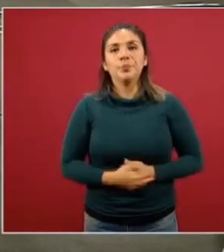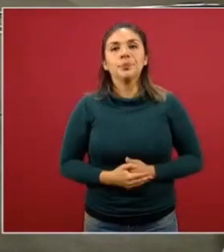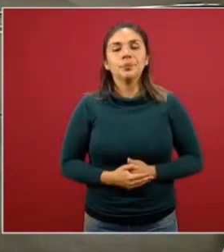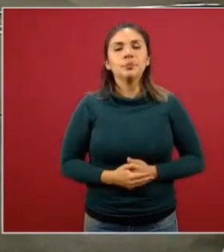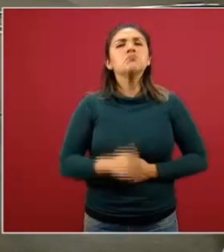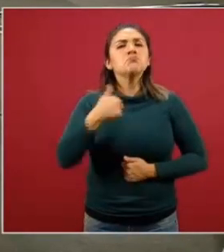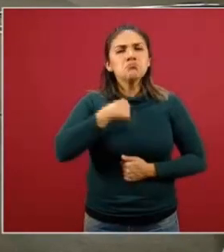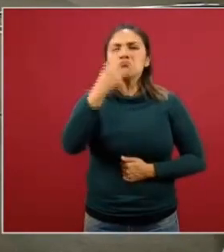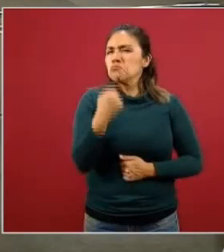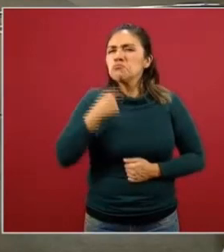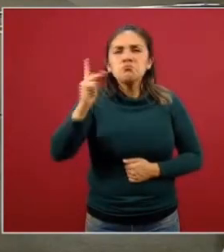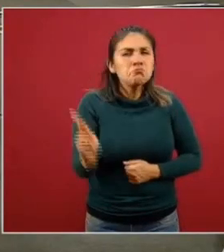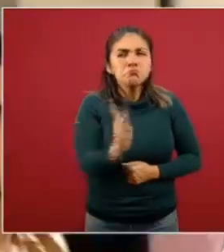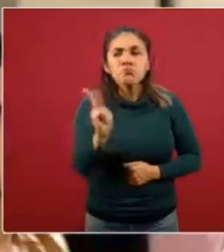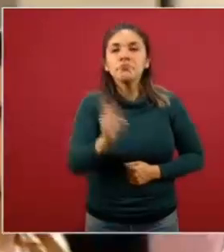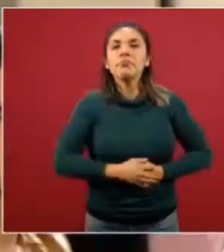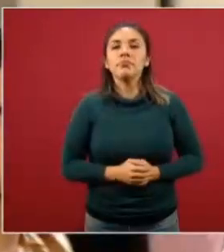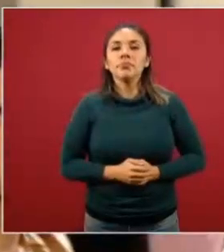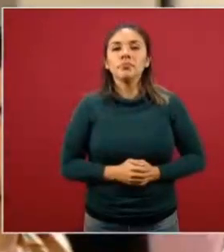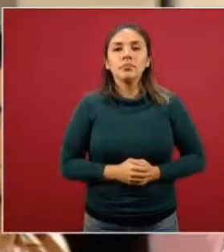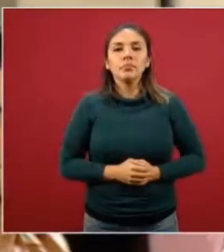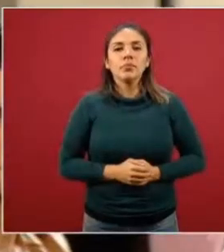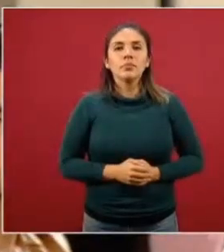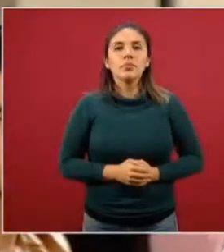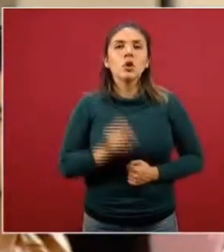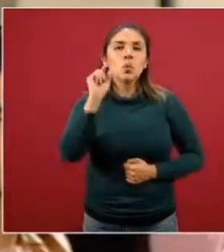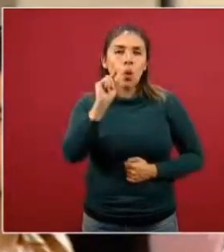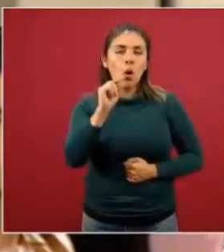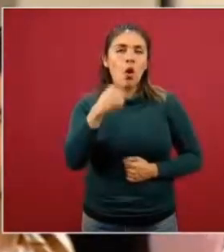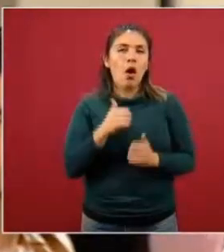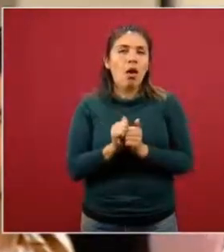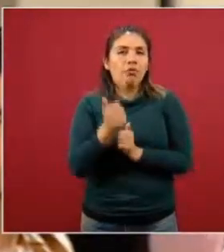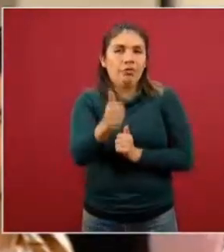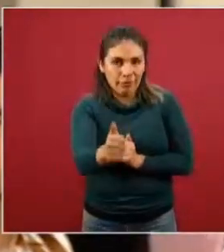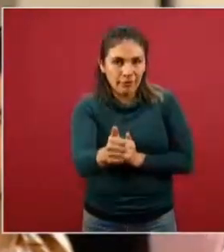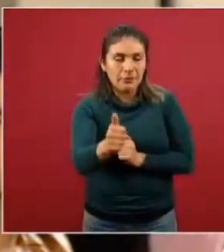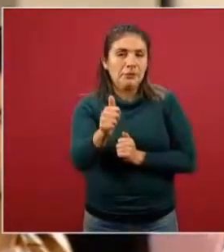Le traigo una pregunta un poquito adelantada. No sé si sea adelantada.